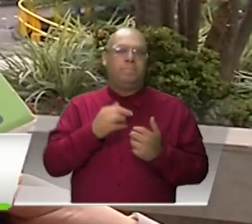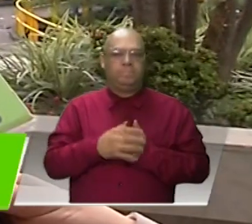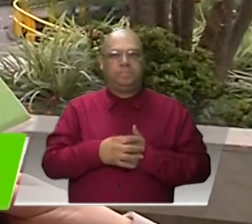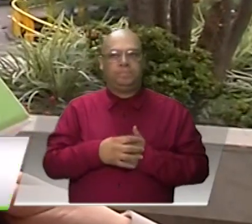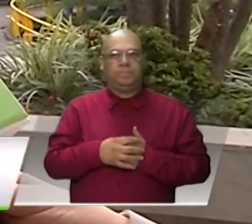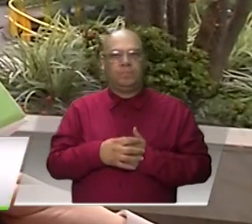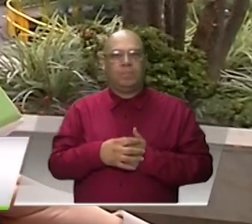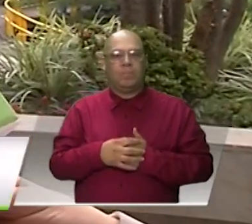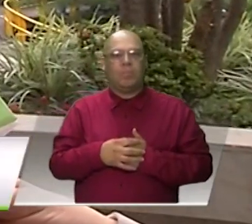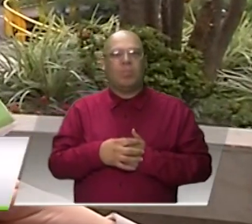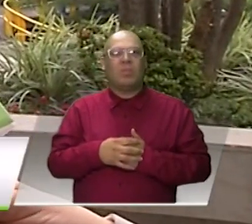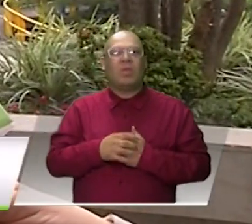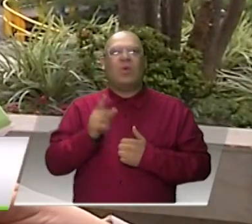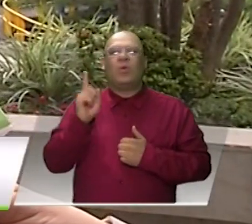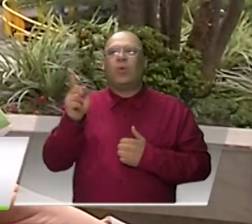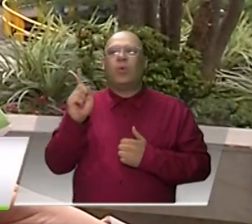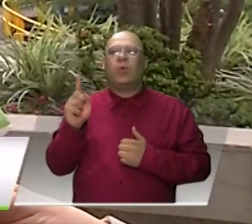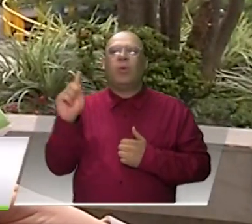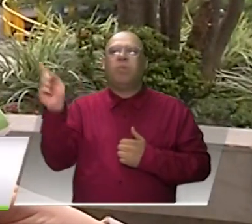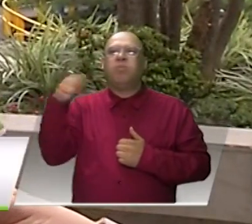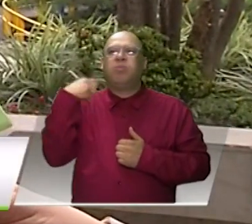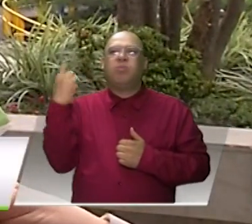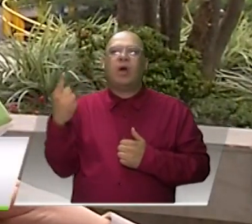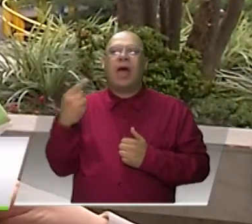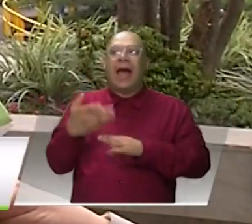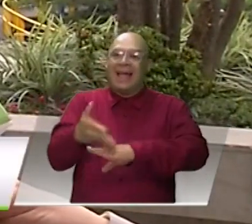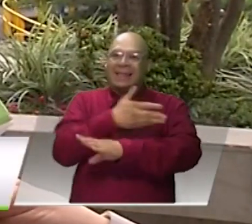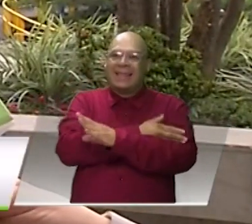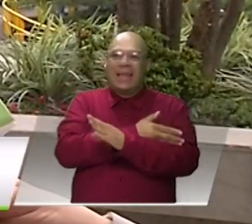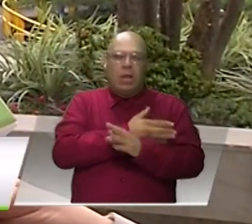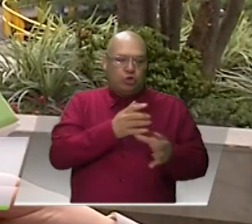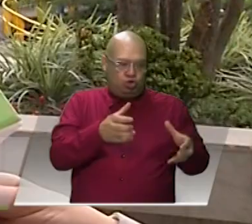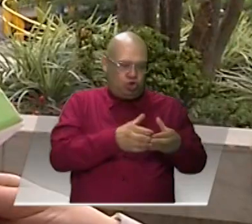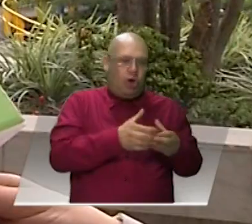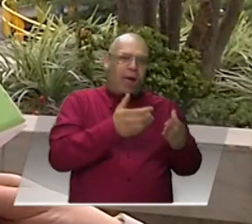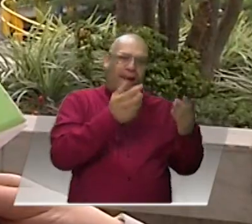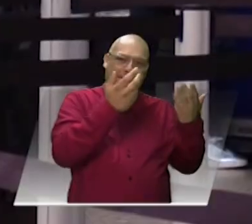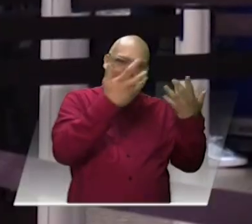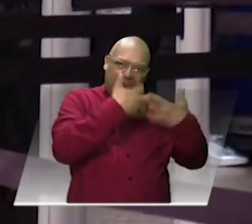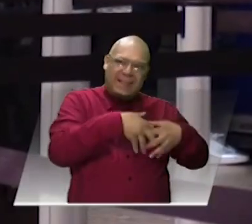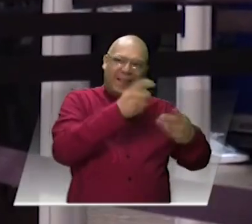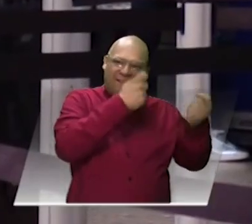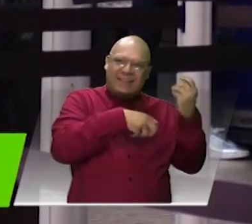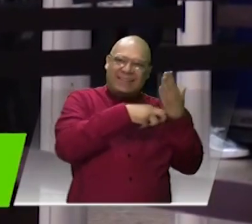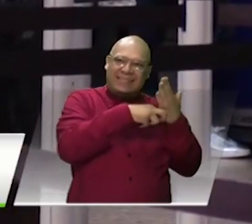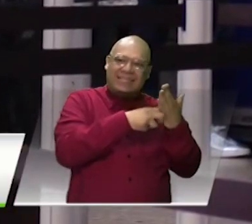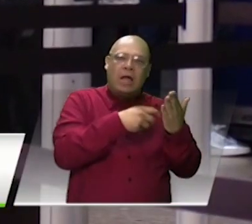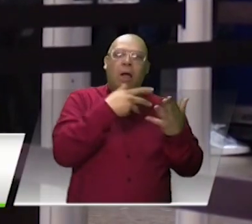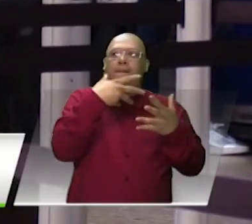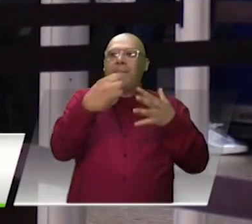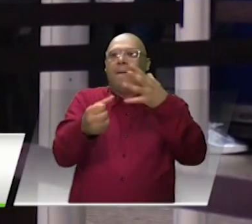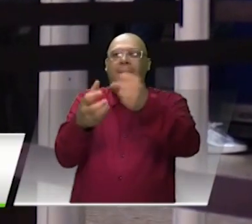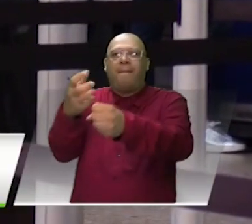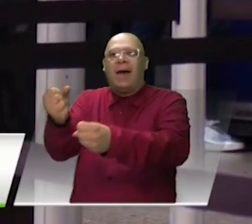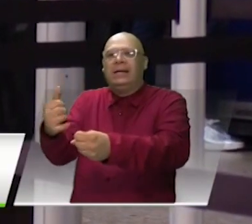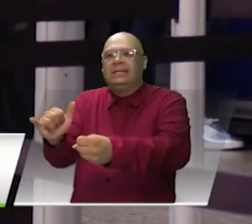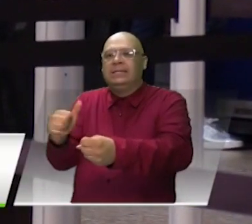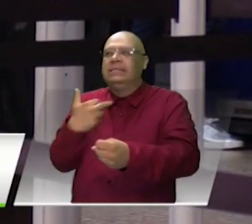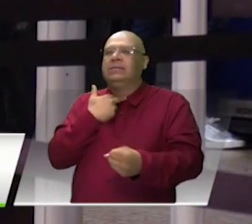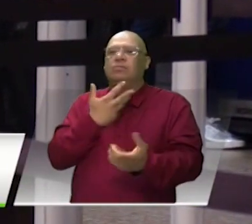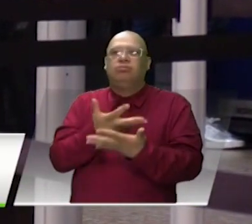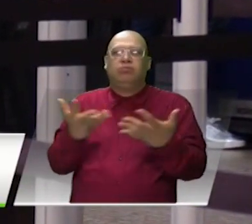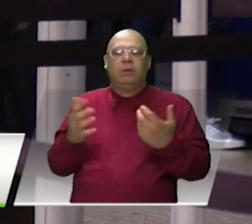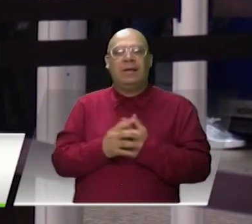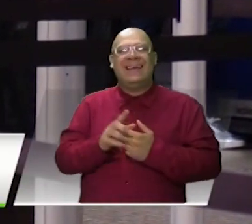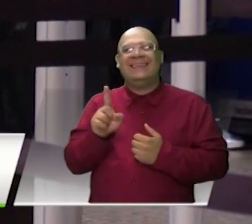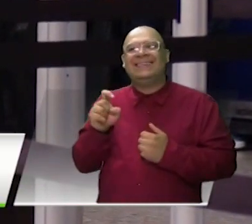agencias de viajes que tenían precompras invertidas en estas dos aerolíneas. Las autoridades señalan que se recibieron más de 60